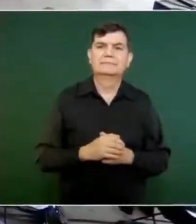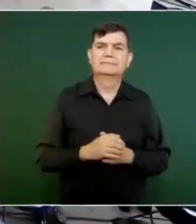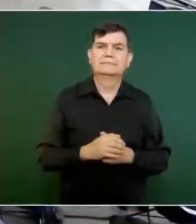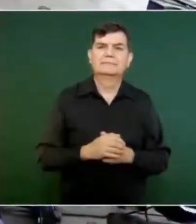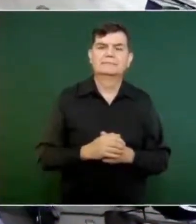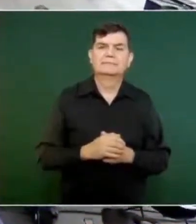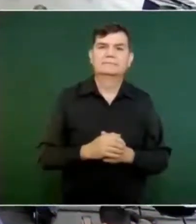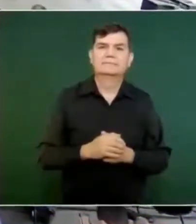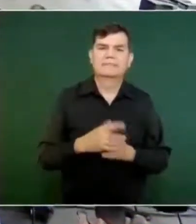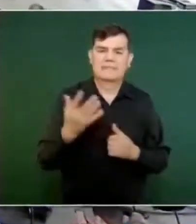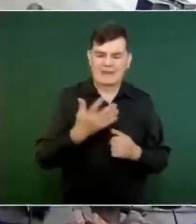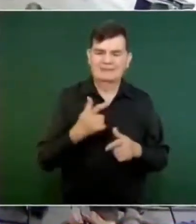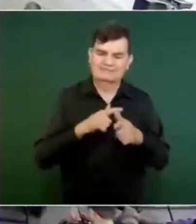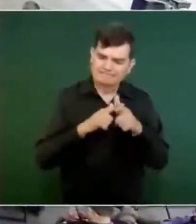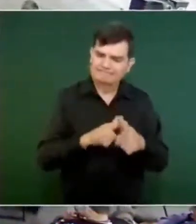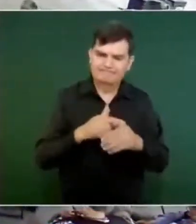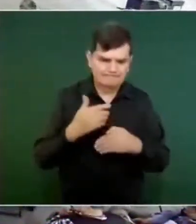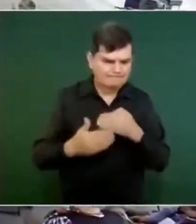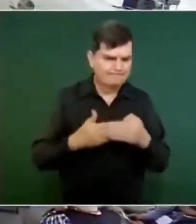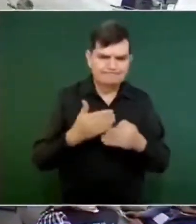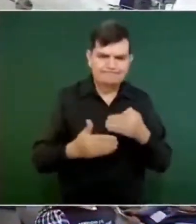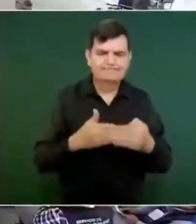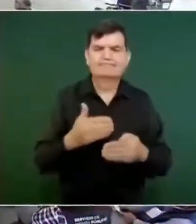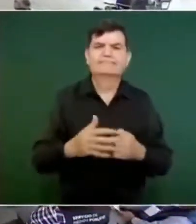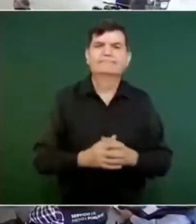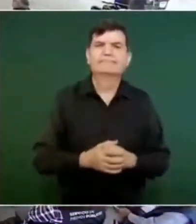Entonces, vamos a seguir. Avanzando.